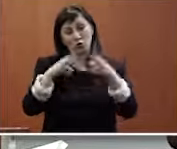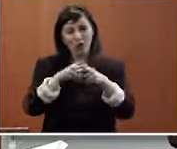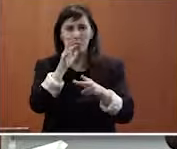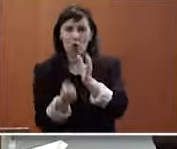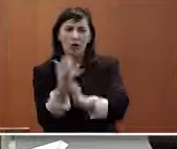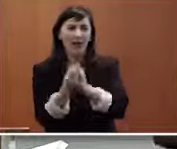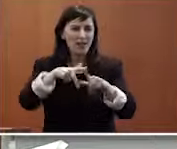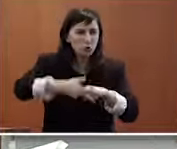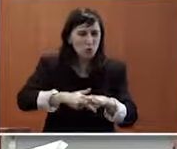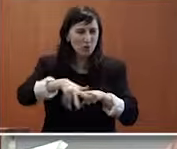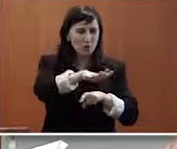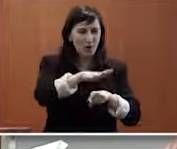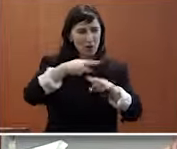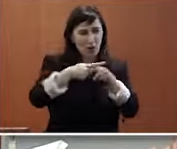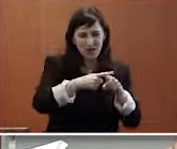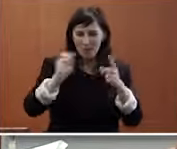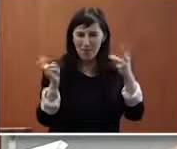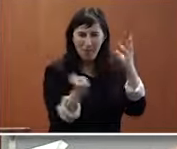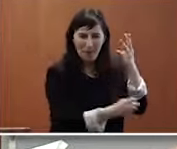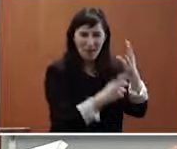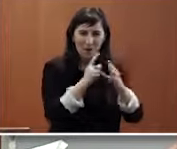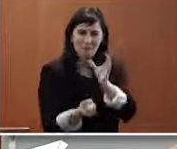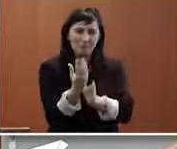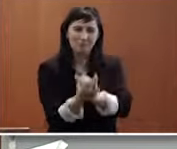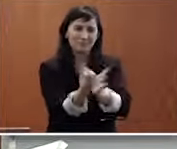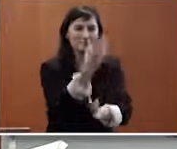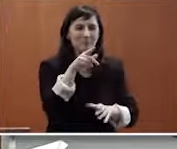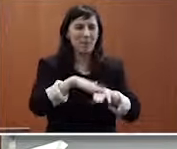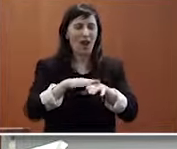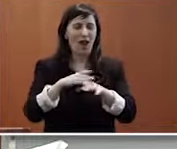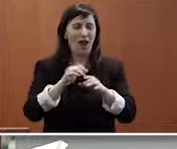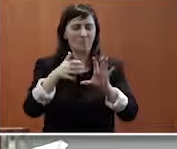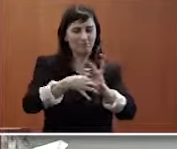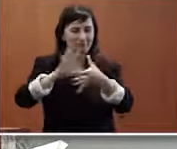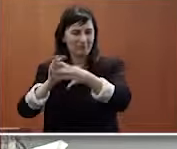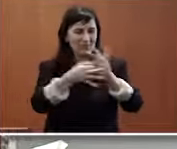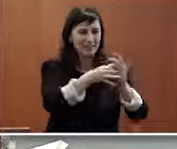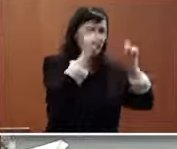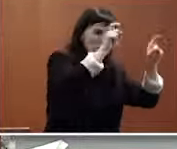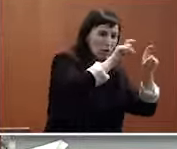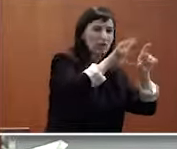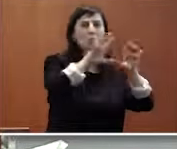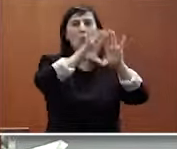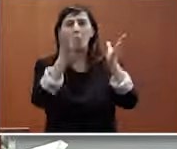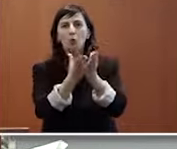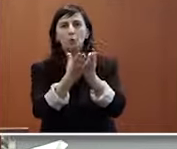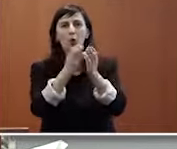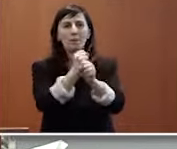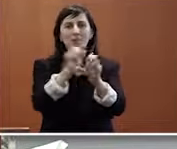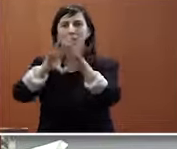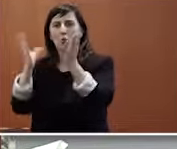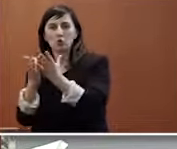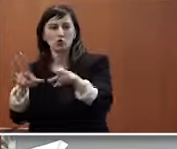Universidade para fortalecer ese diálogo civil entre diferentes ámbitos o mundo educativo o mundo da empresa e o mundo do social